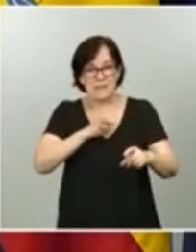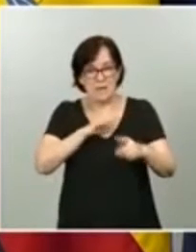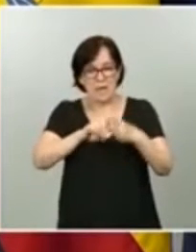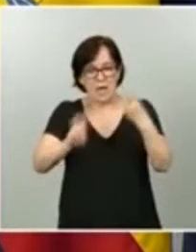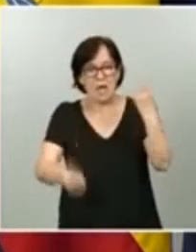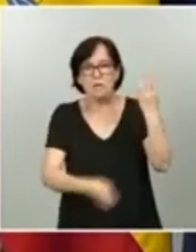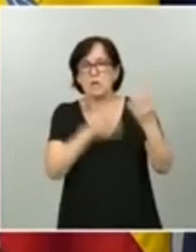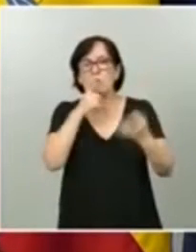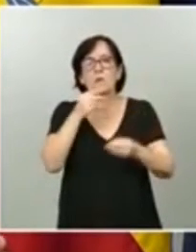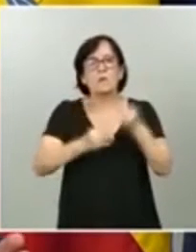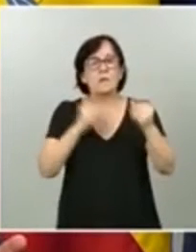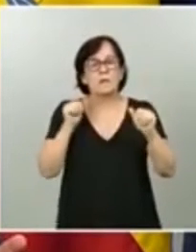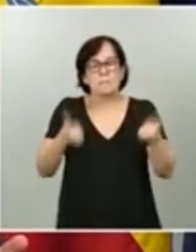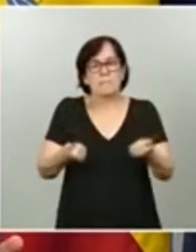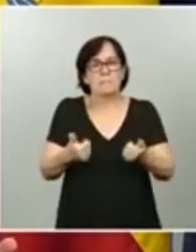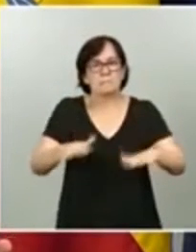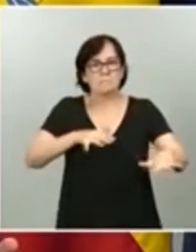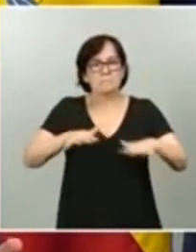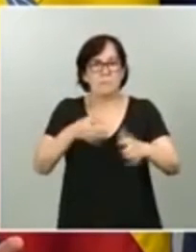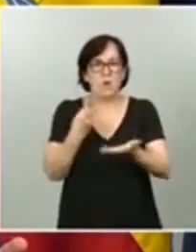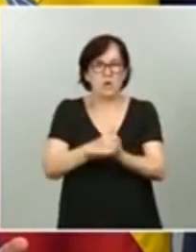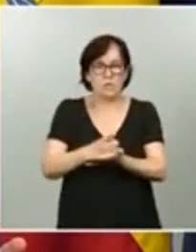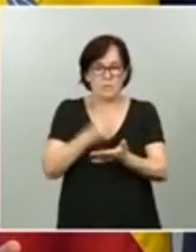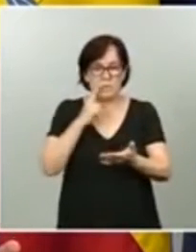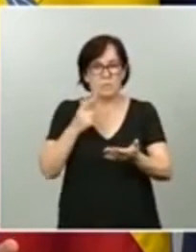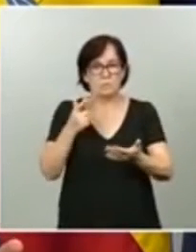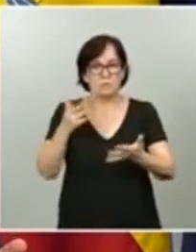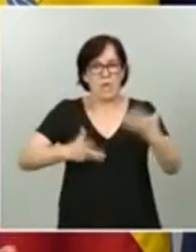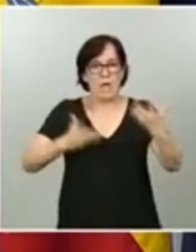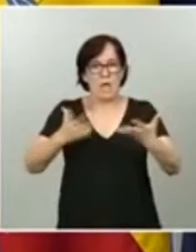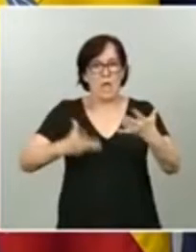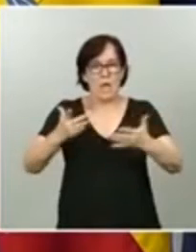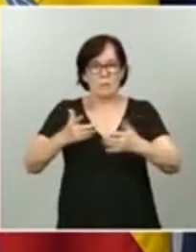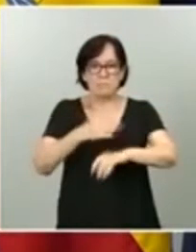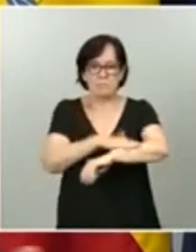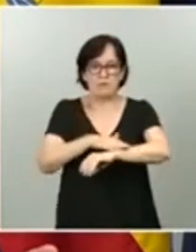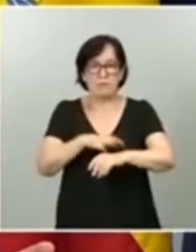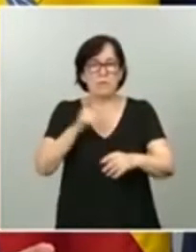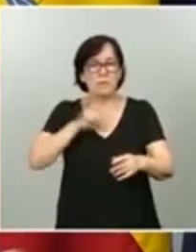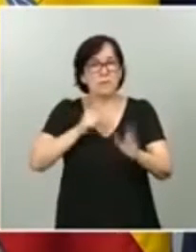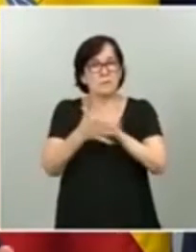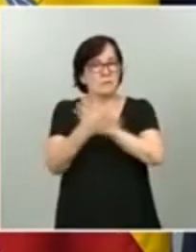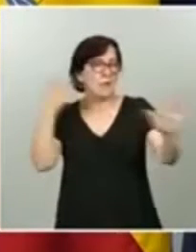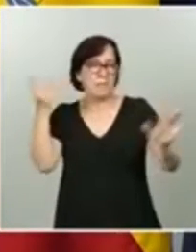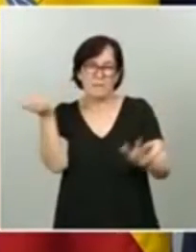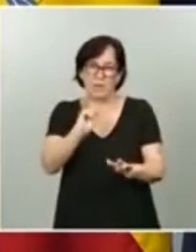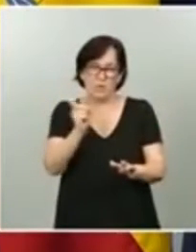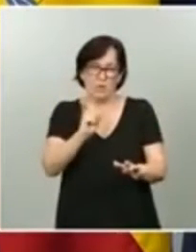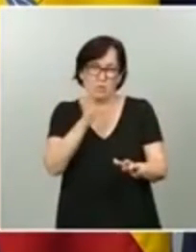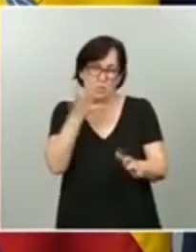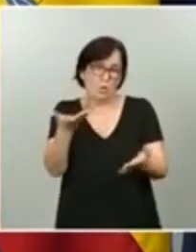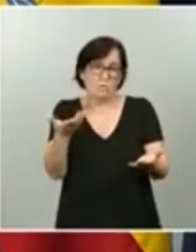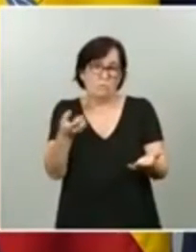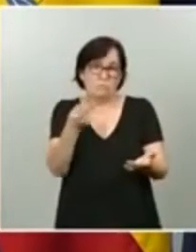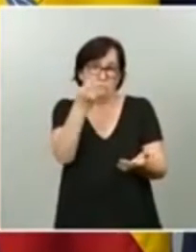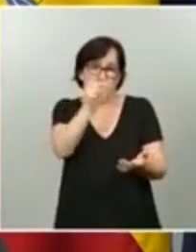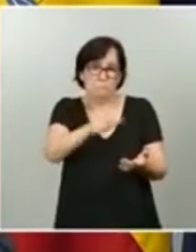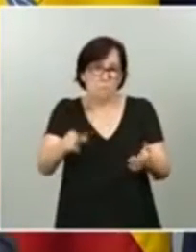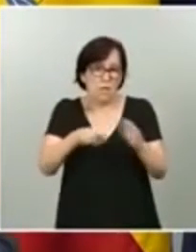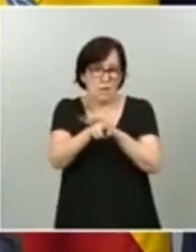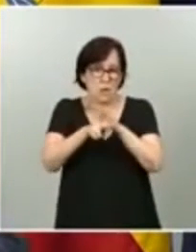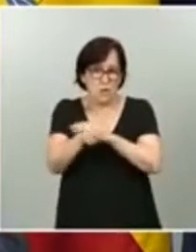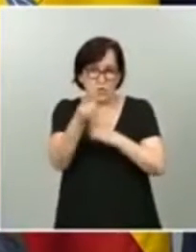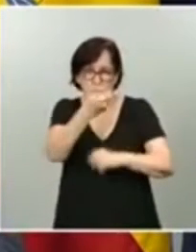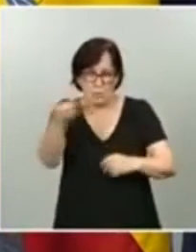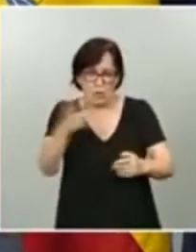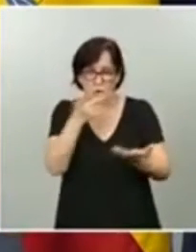marcha la reactivación de una Administración que no ha gozado de esa celeridad o efectividad que nuestra Constitución nos dice.